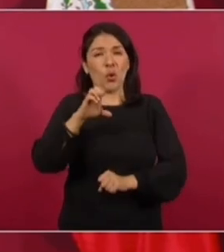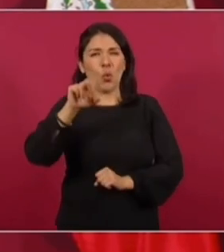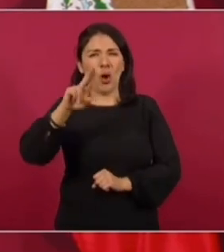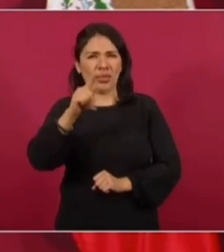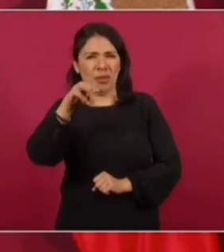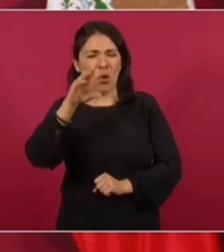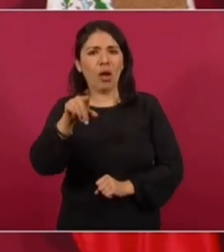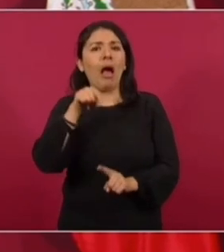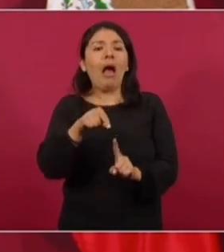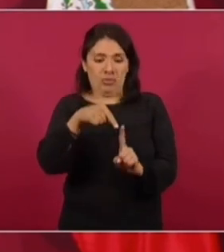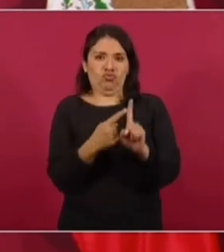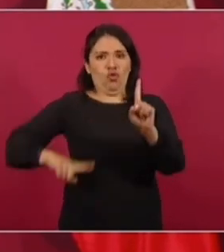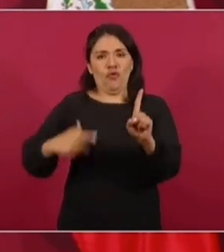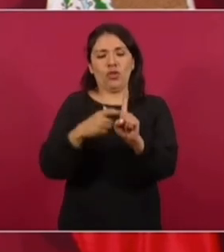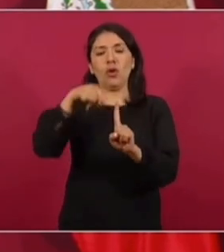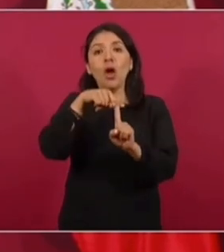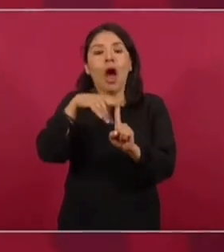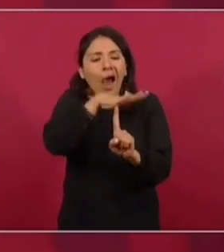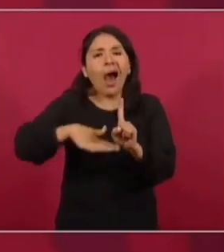rodeado,